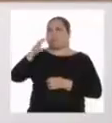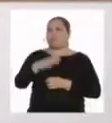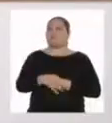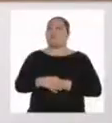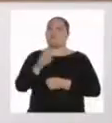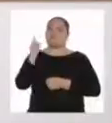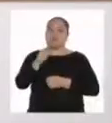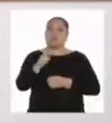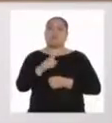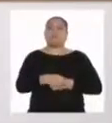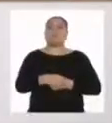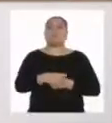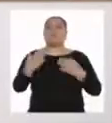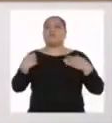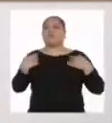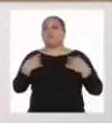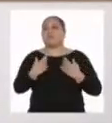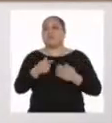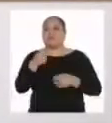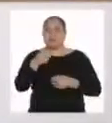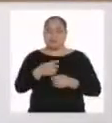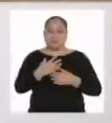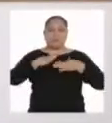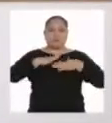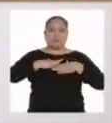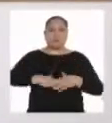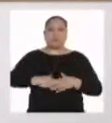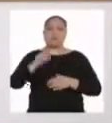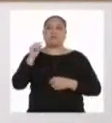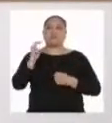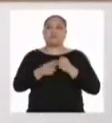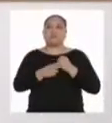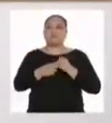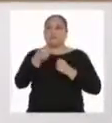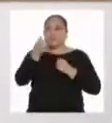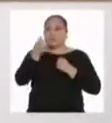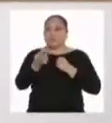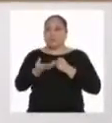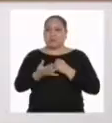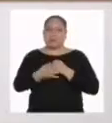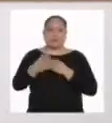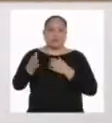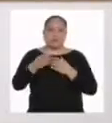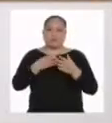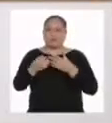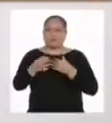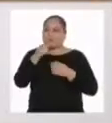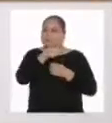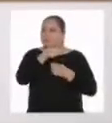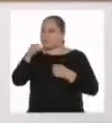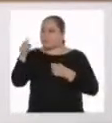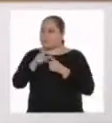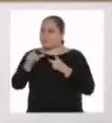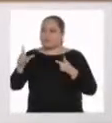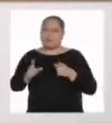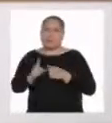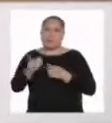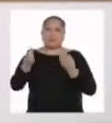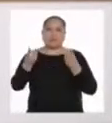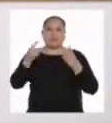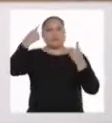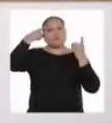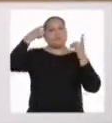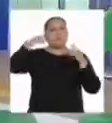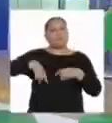porque así tendremos también la seguridad de conservar nuestro dinero en cualquiera de esas entidades cuando